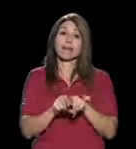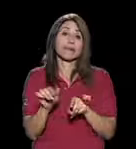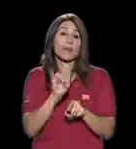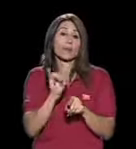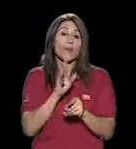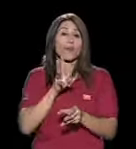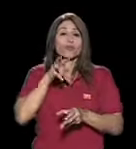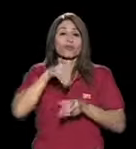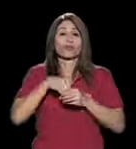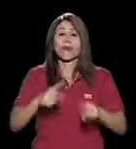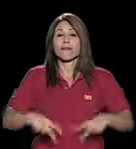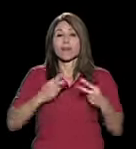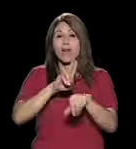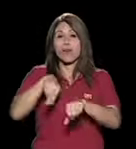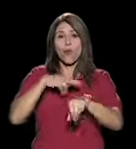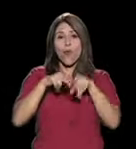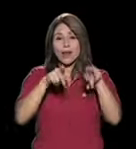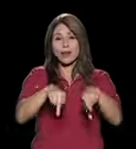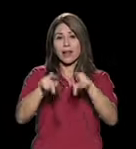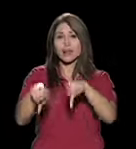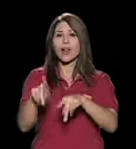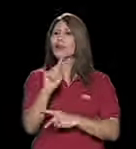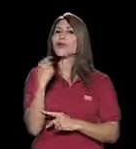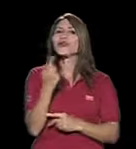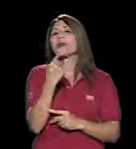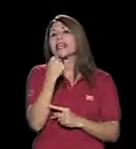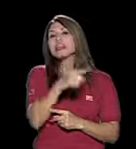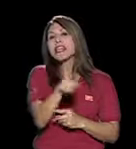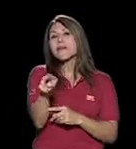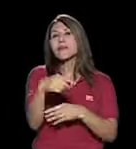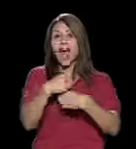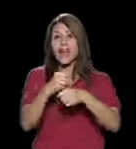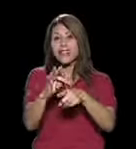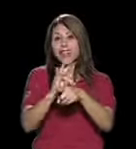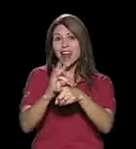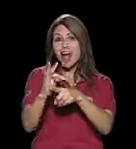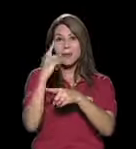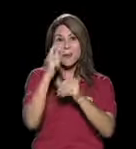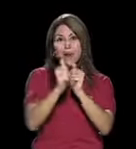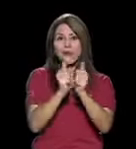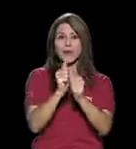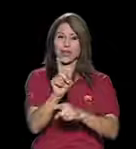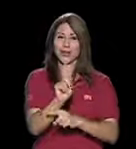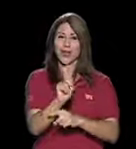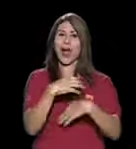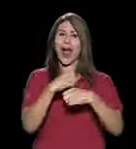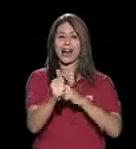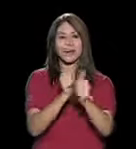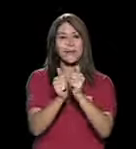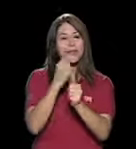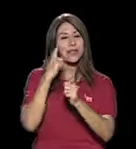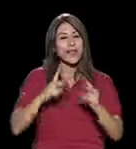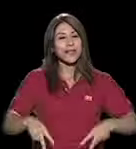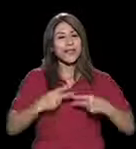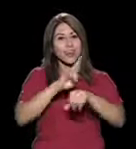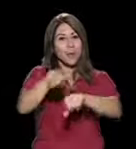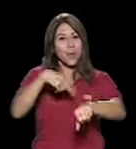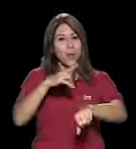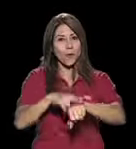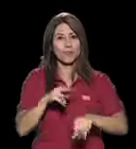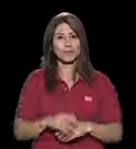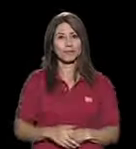convierta en parte de la vida normal de esta persona, ¿verdad? No simplemente es que haga, como dice usted, terapia para hacer deporte, sino que haga deporte para su vida normal.